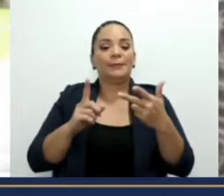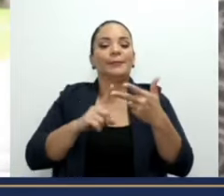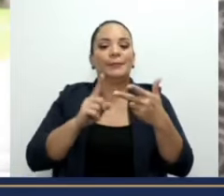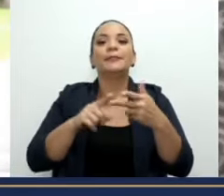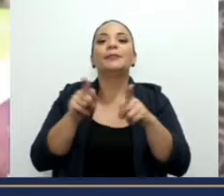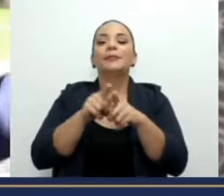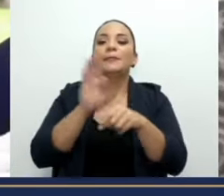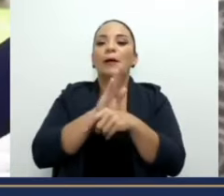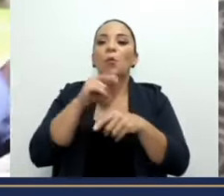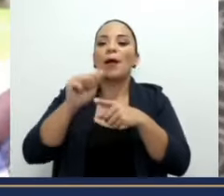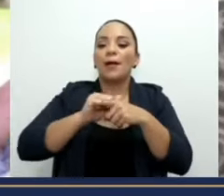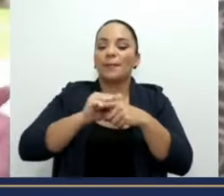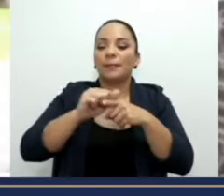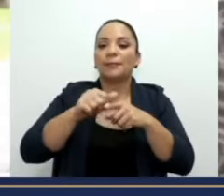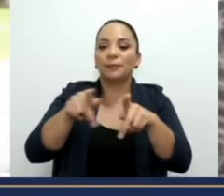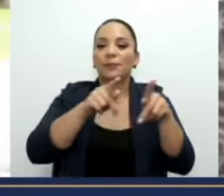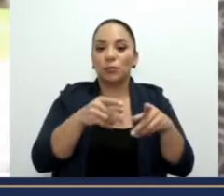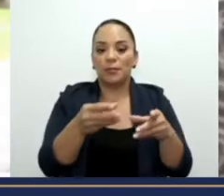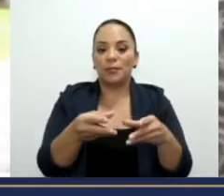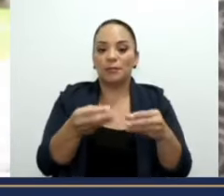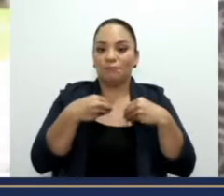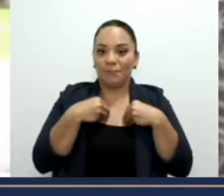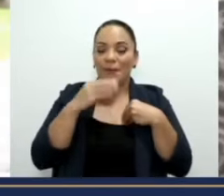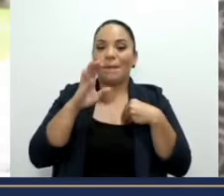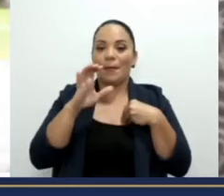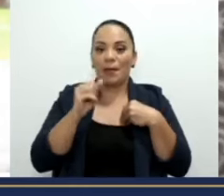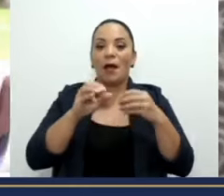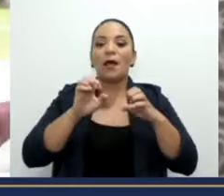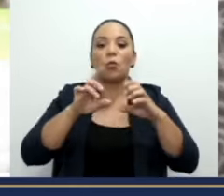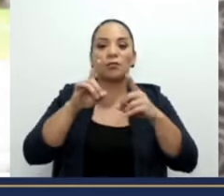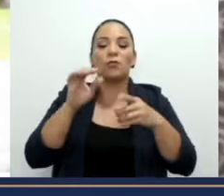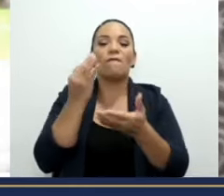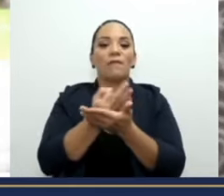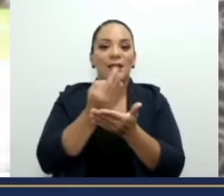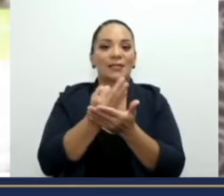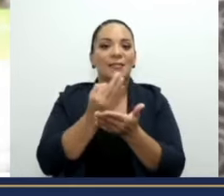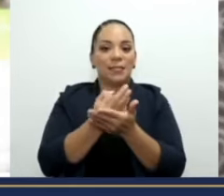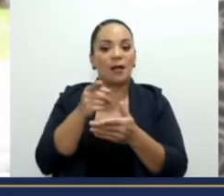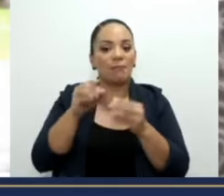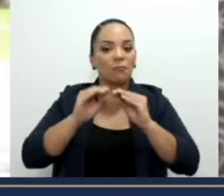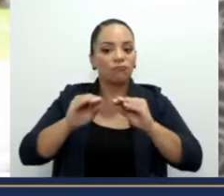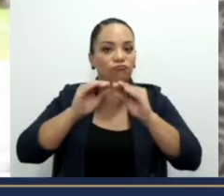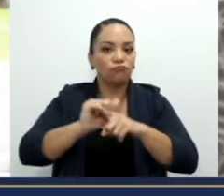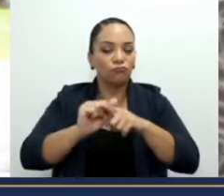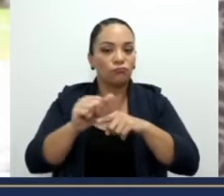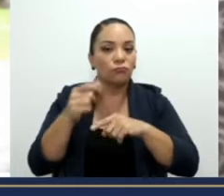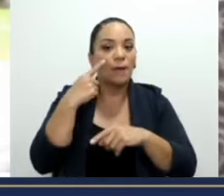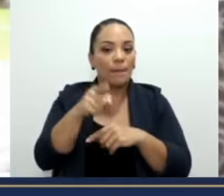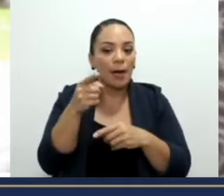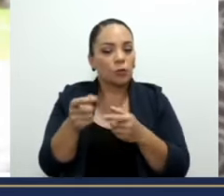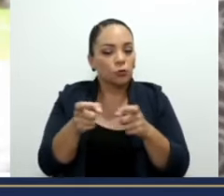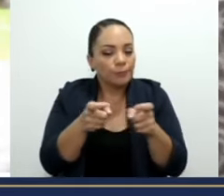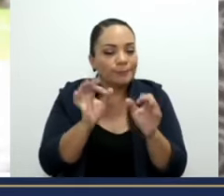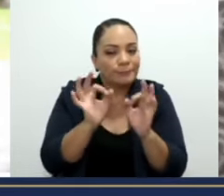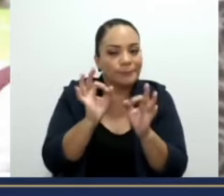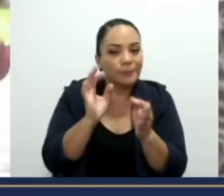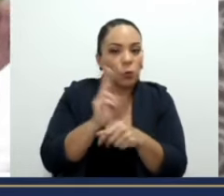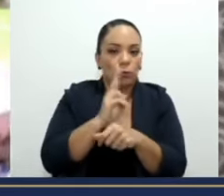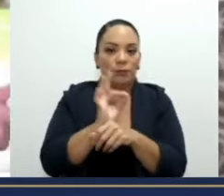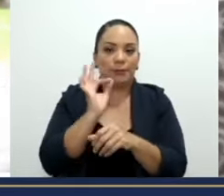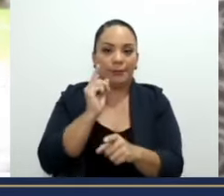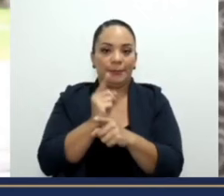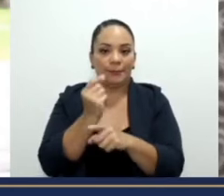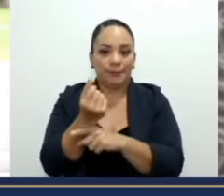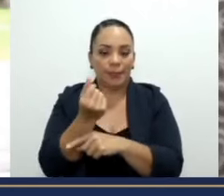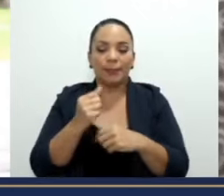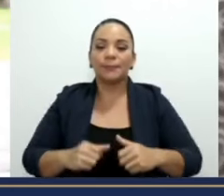los jóvenes que reciben las becas en educación financiera, para que manejen bien la beca, para que puedan llegar a fin de mes y la inviertan correctamente. Y